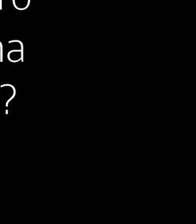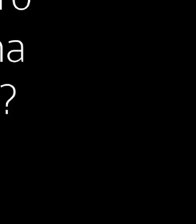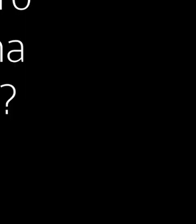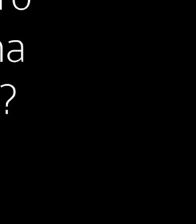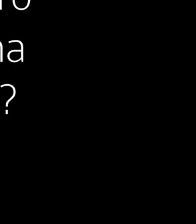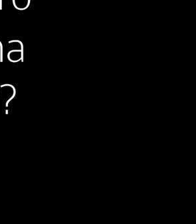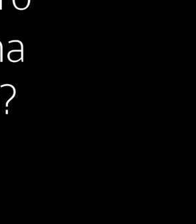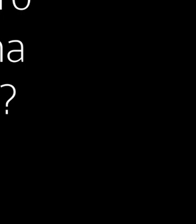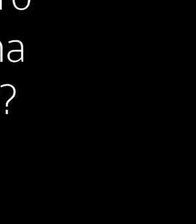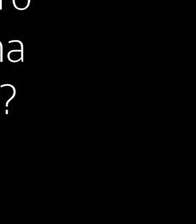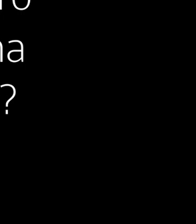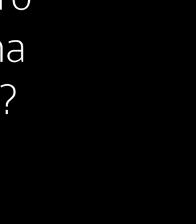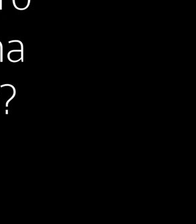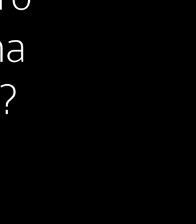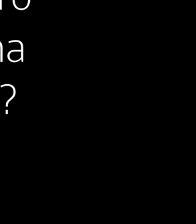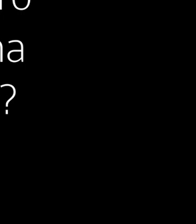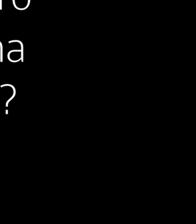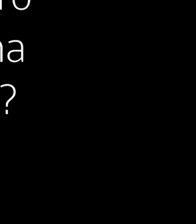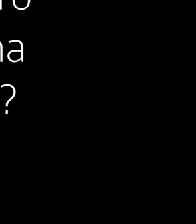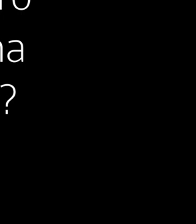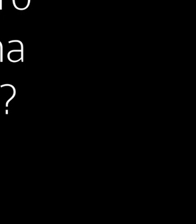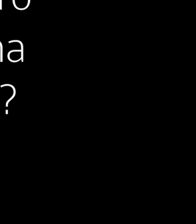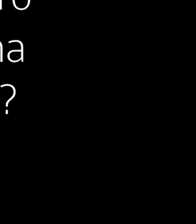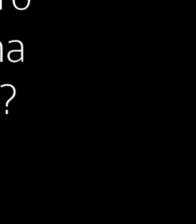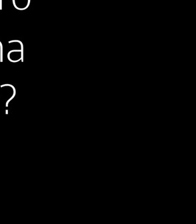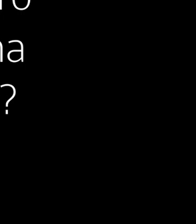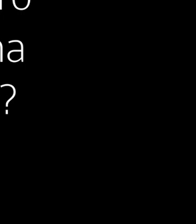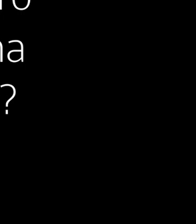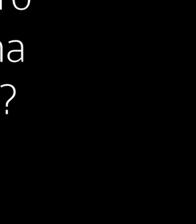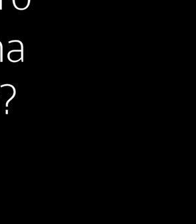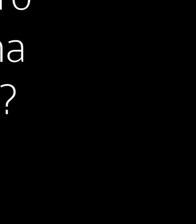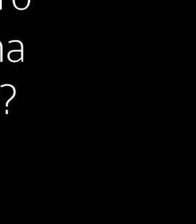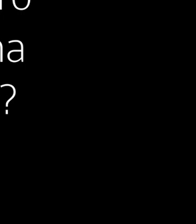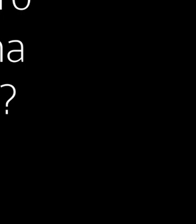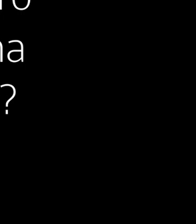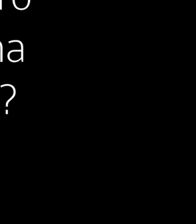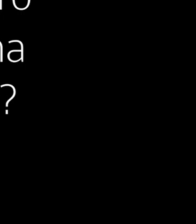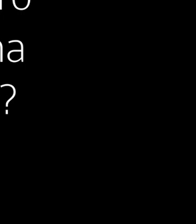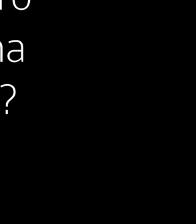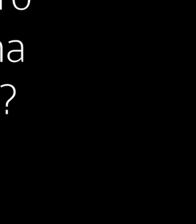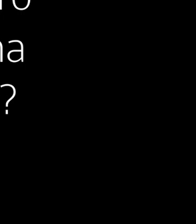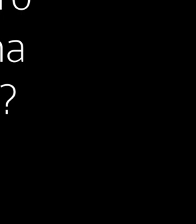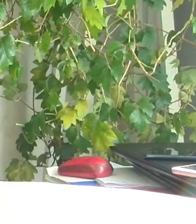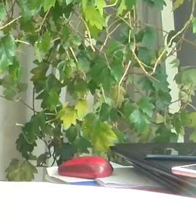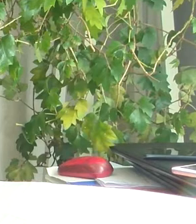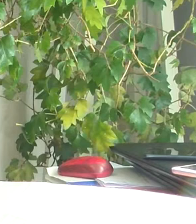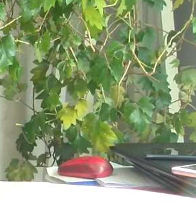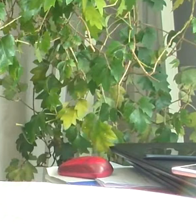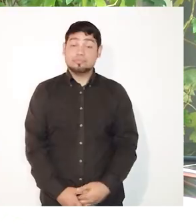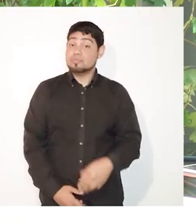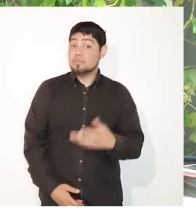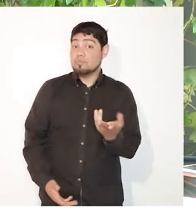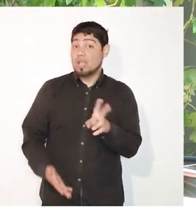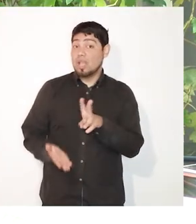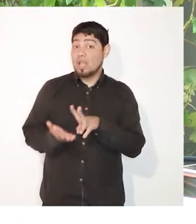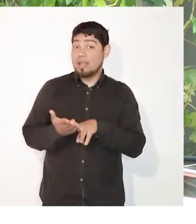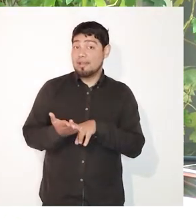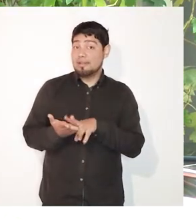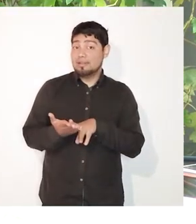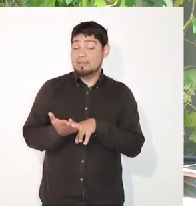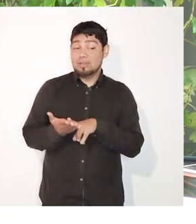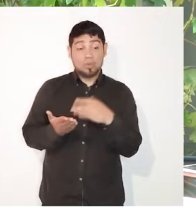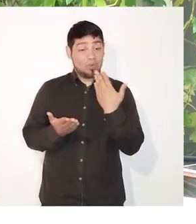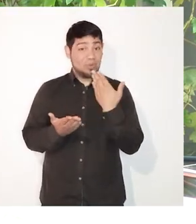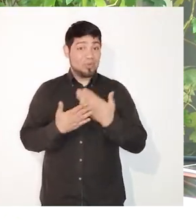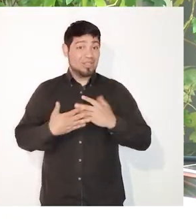¿Cómo fueron tus comienzos en la escritura? ¿Te inspiró alguna persona o alguna situación en particular? La verdad es que cuando uno